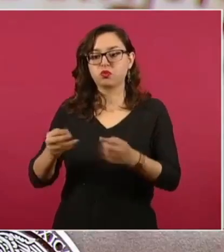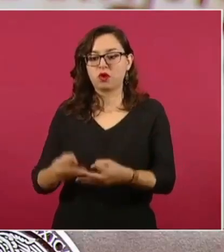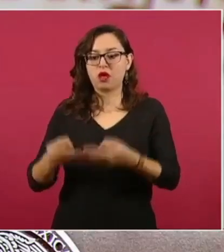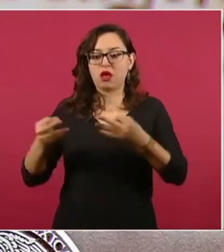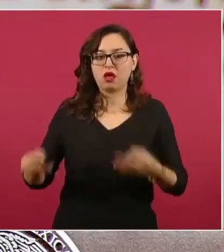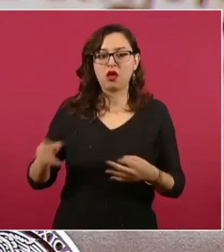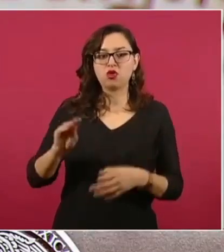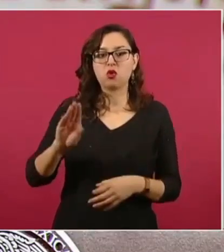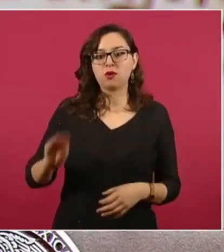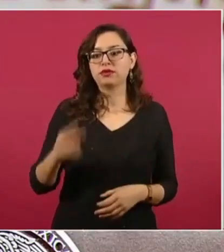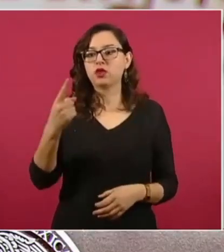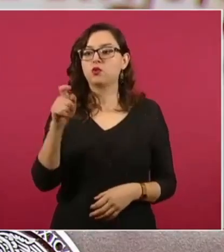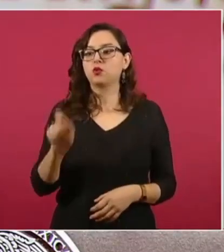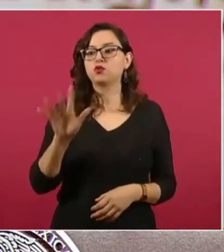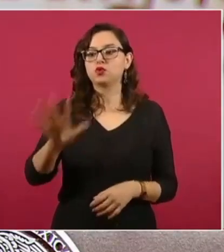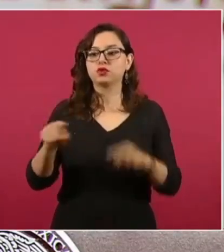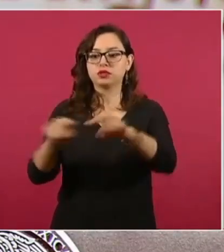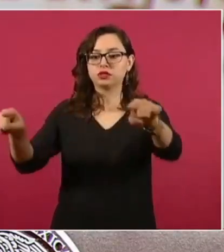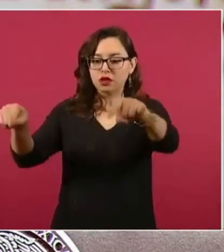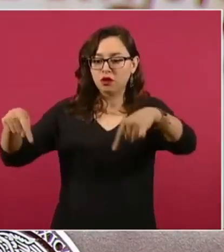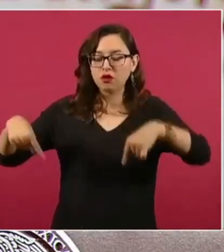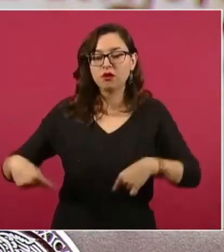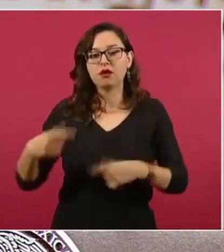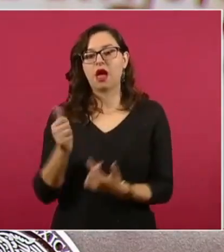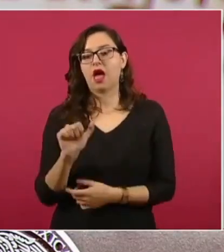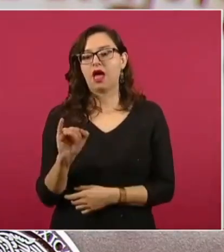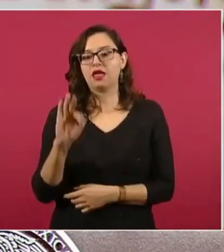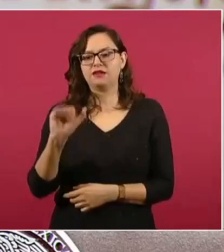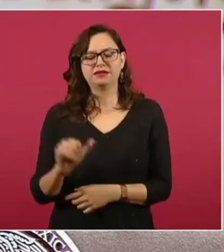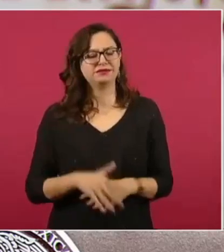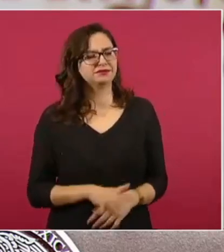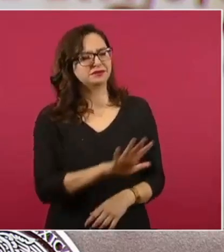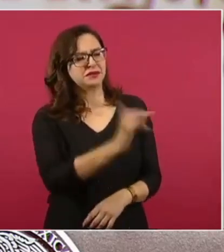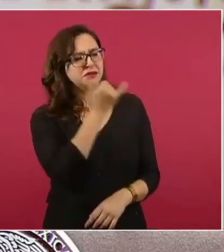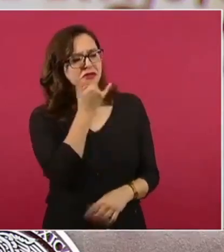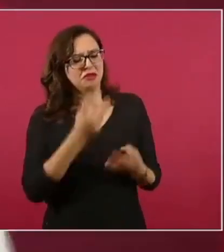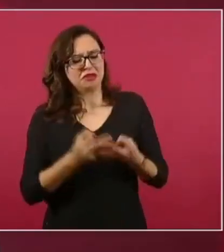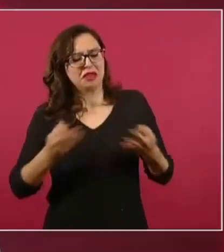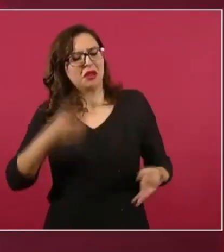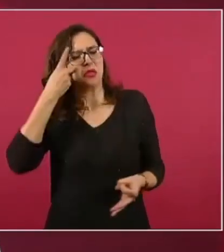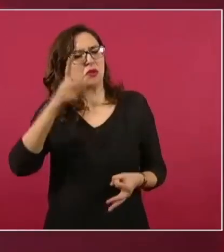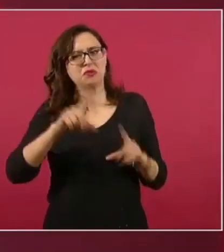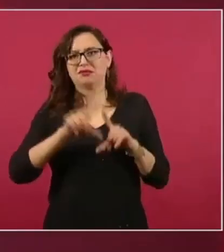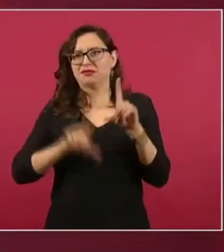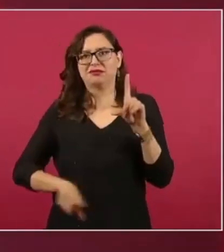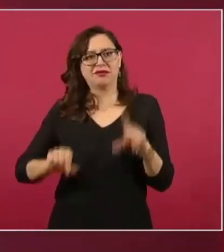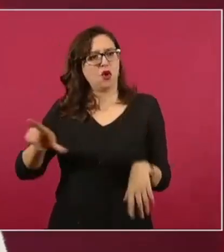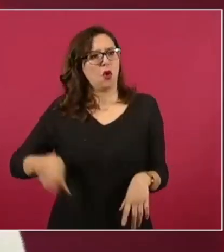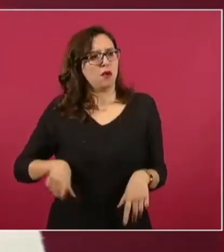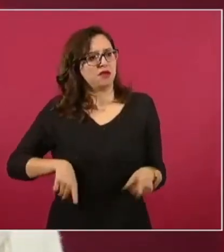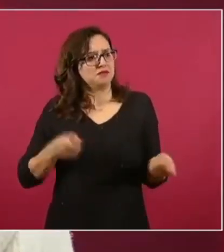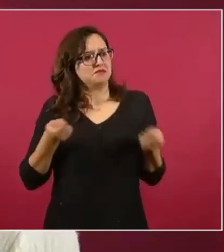.5 hectáreas para el AIFA, pero las tierras eran nacionales. El diario Reforma publicó